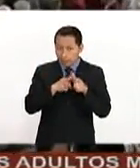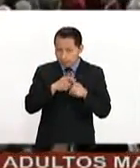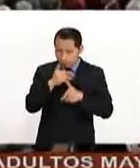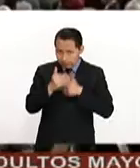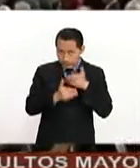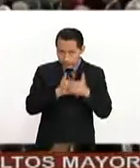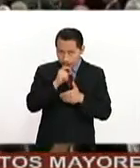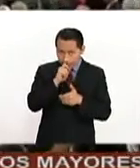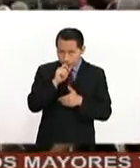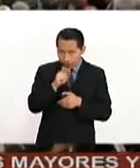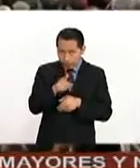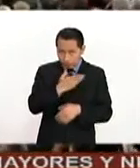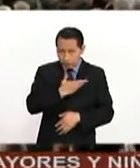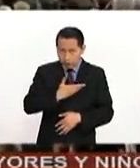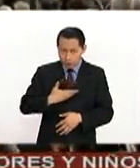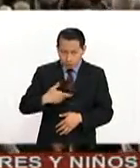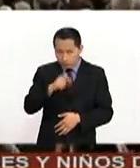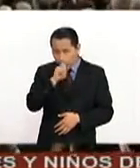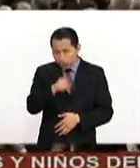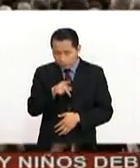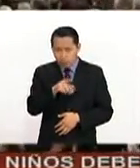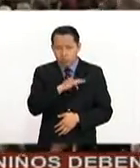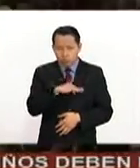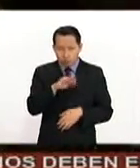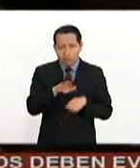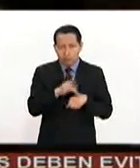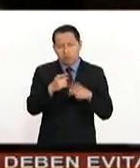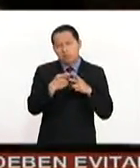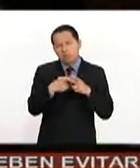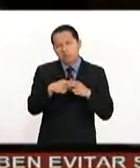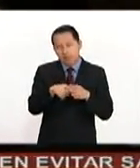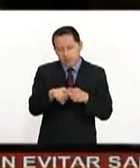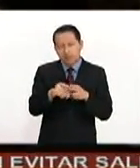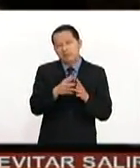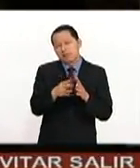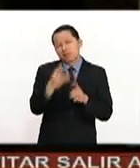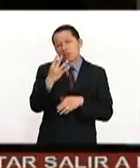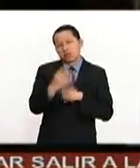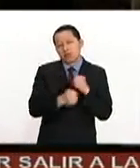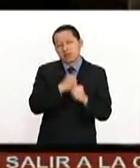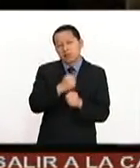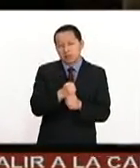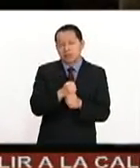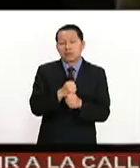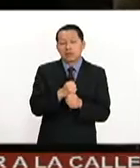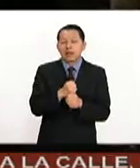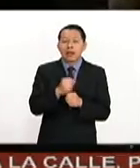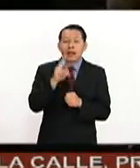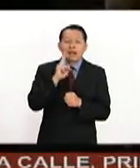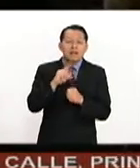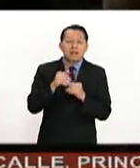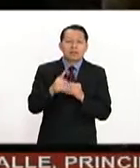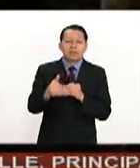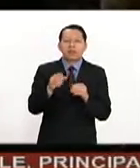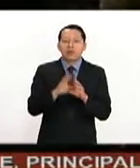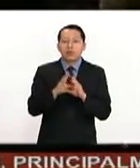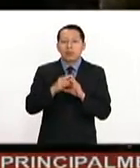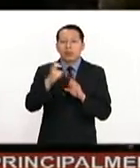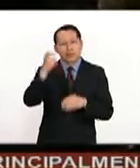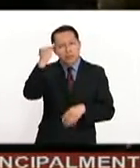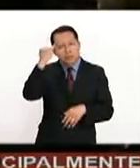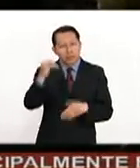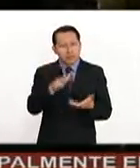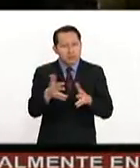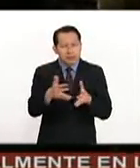de su presidencia, apenas está en el inicio de su gestión de cuatro años. Así que yo creo que eso nos da una idea más o